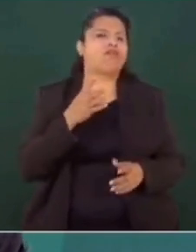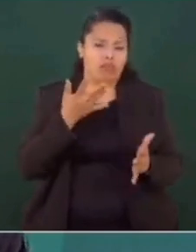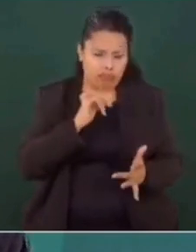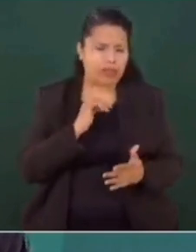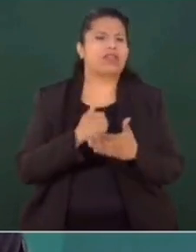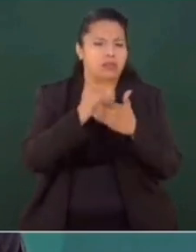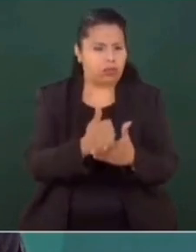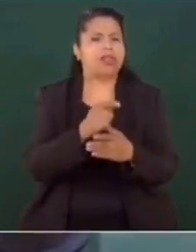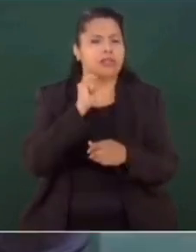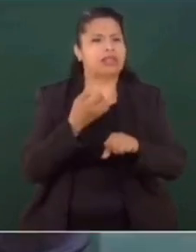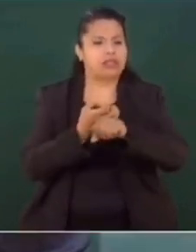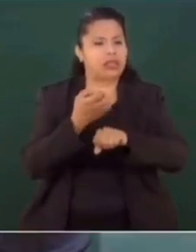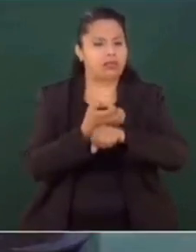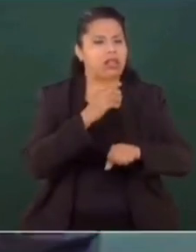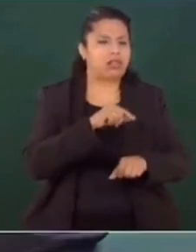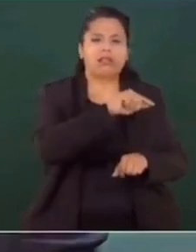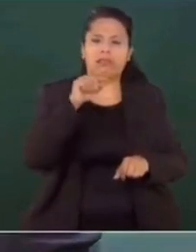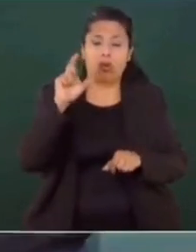a ningún Estado.